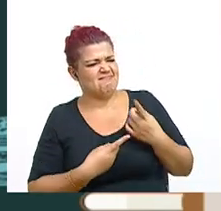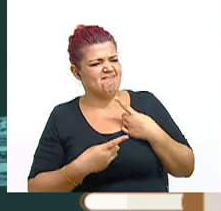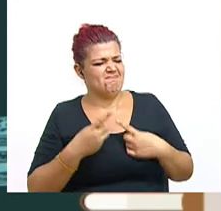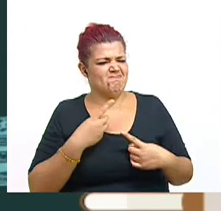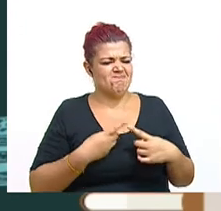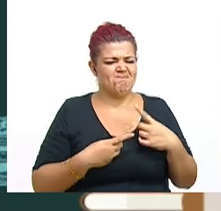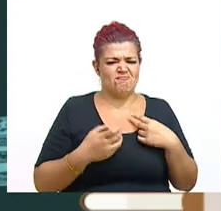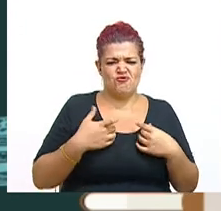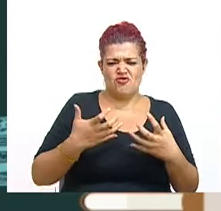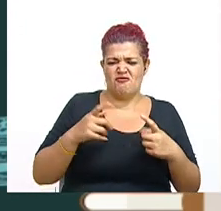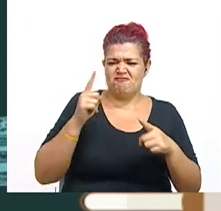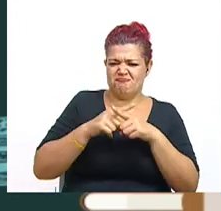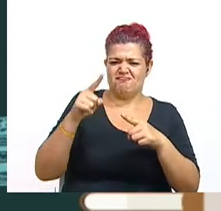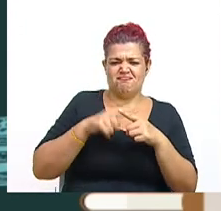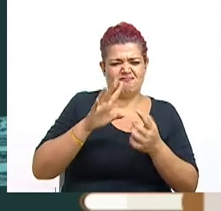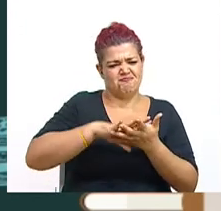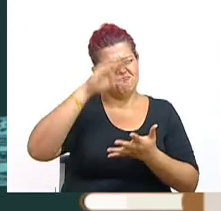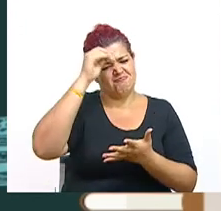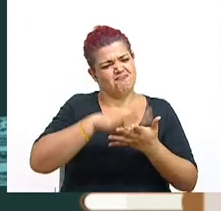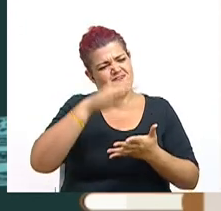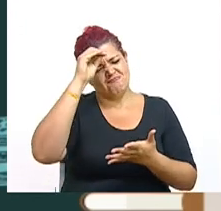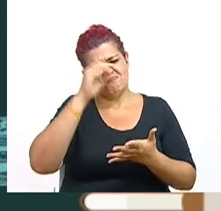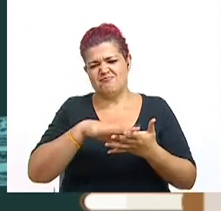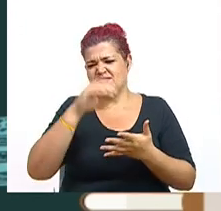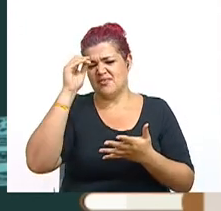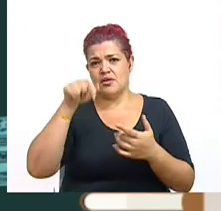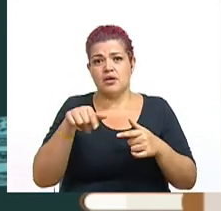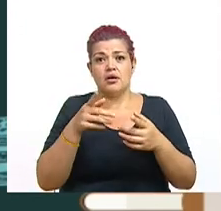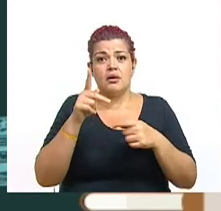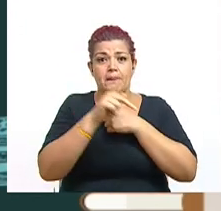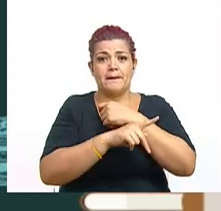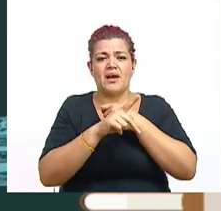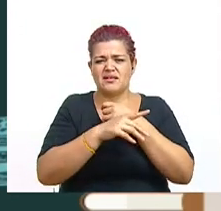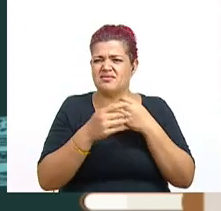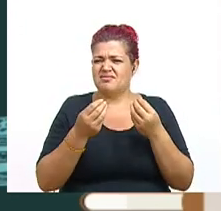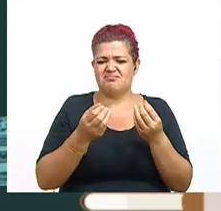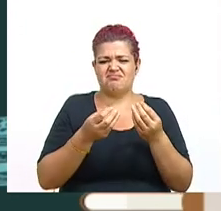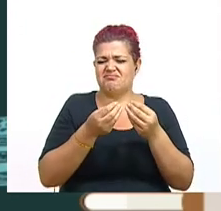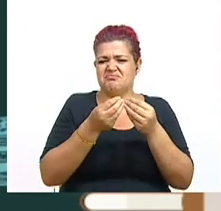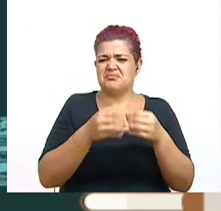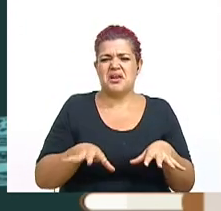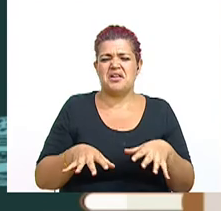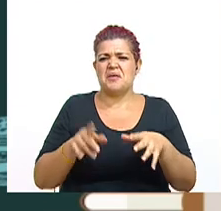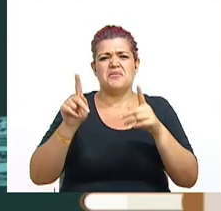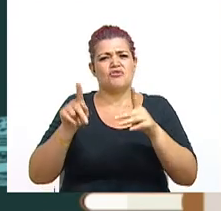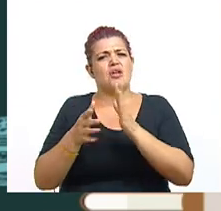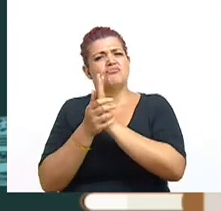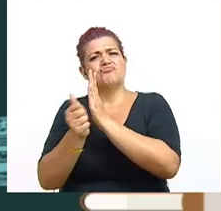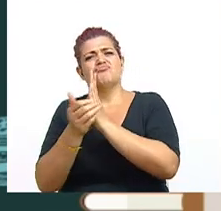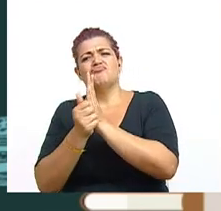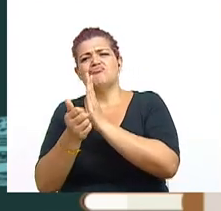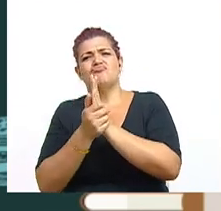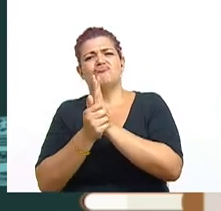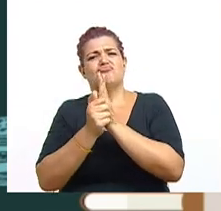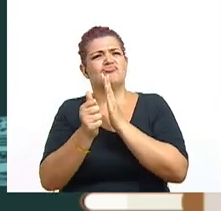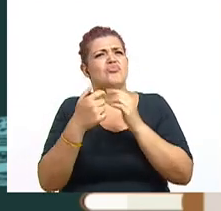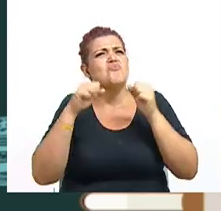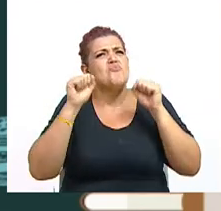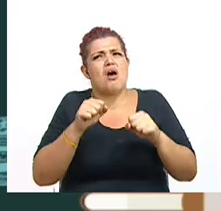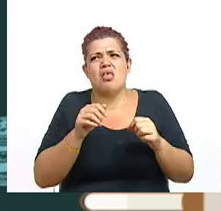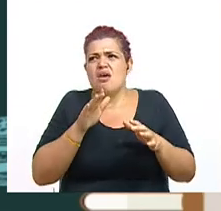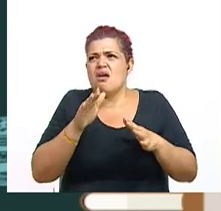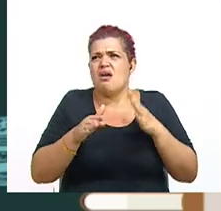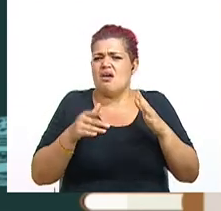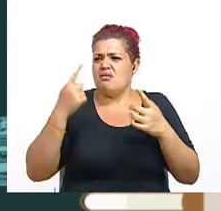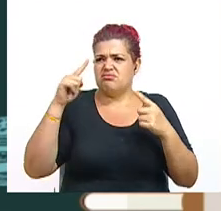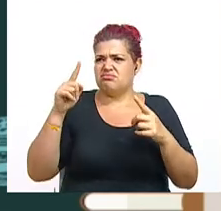diversas profesiones y nuestro país que se perdió así talentos capaces de dar mucho por la patria. Los años pasaron